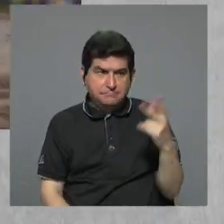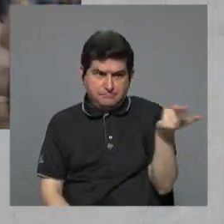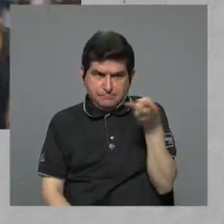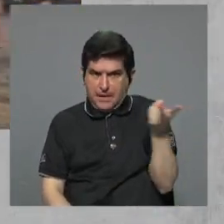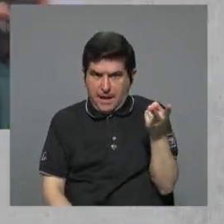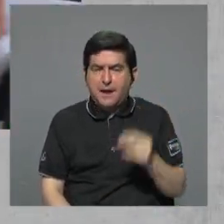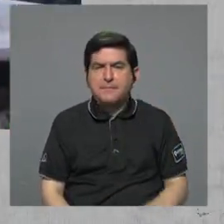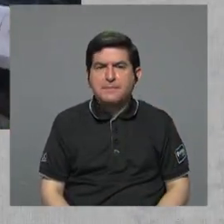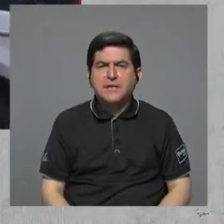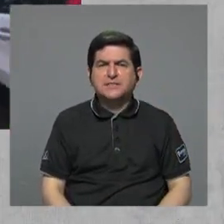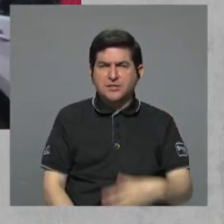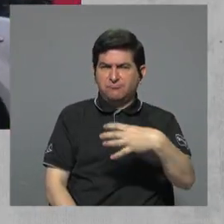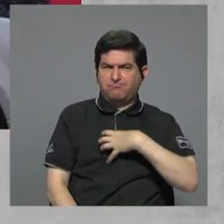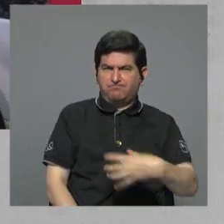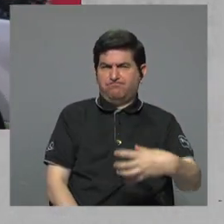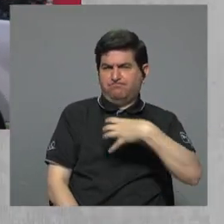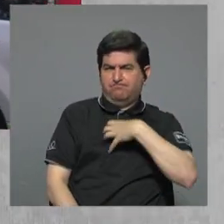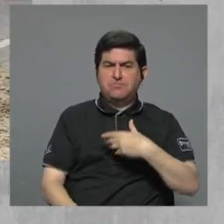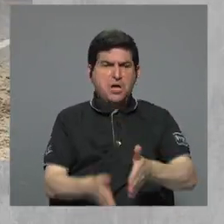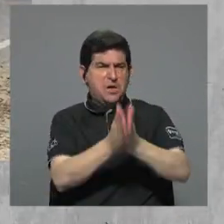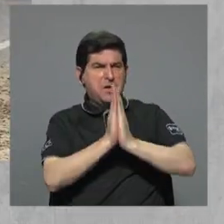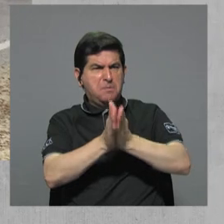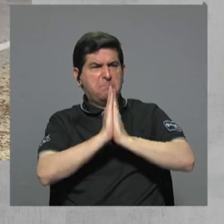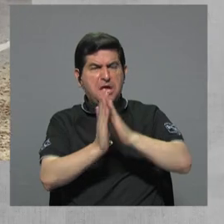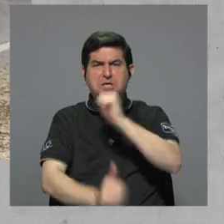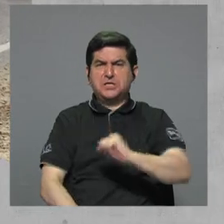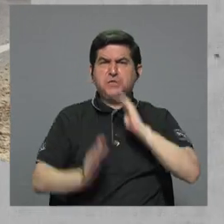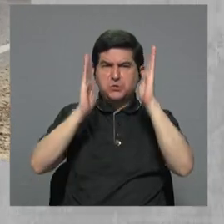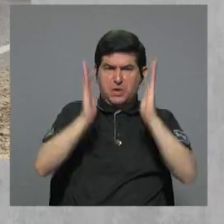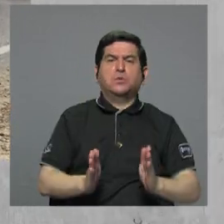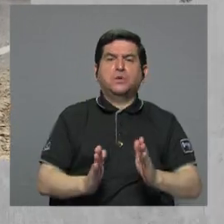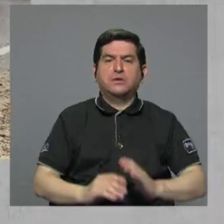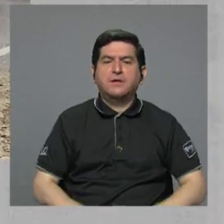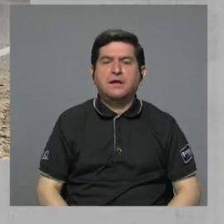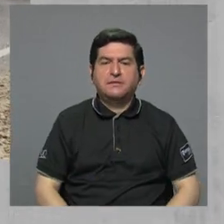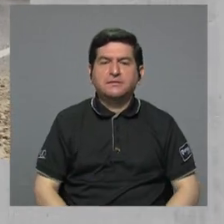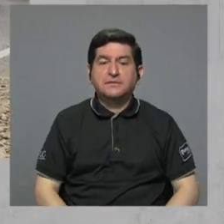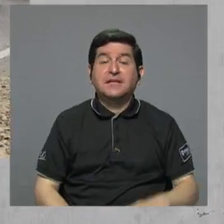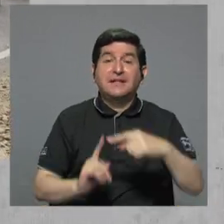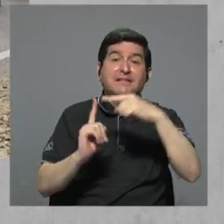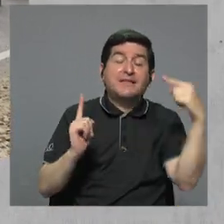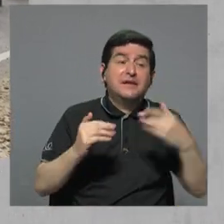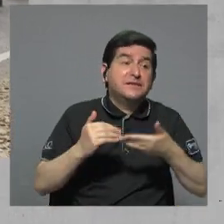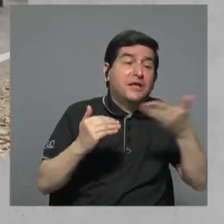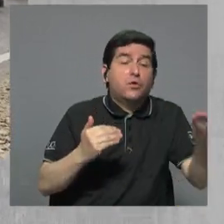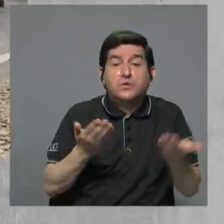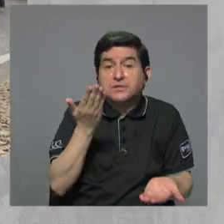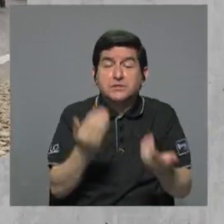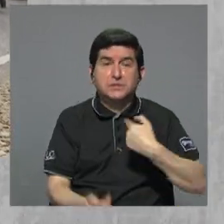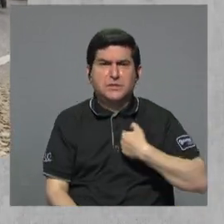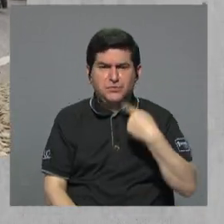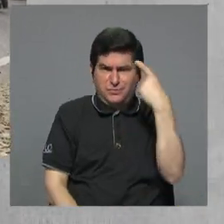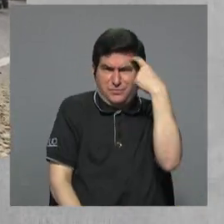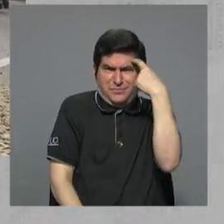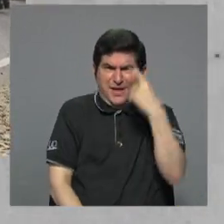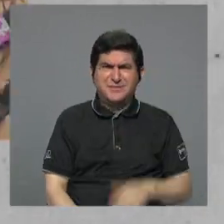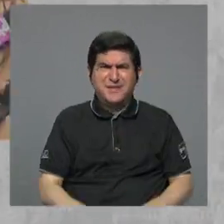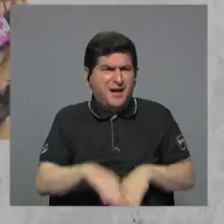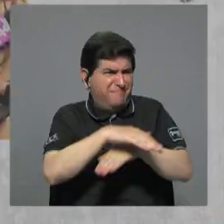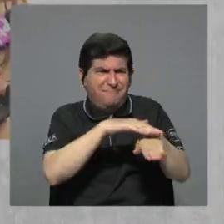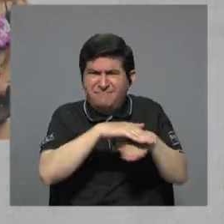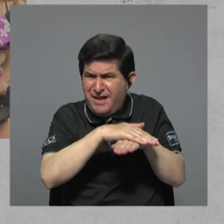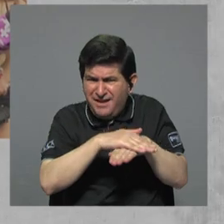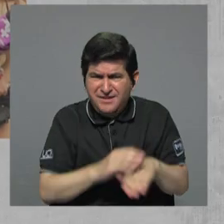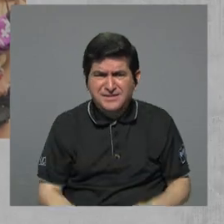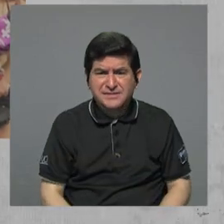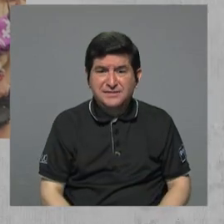de reclamos, de peticiones para las autoridades, que van desde cosas que uno diría, bueno, son muy básicas,